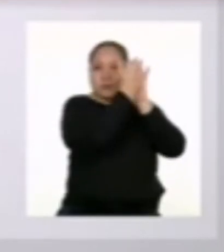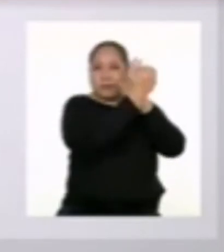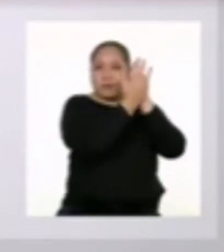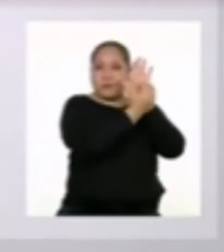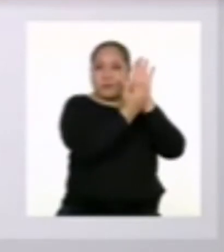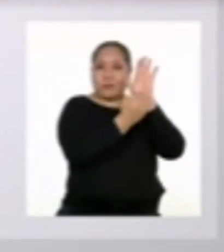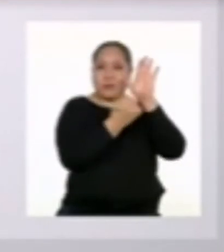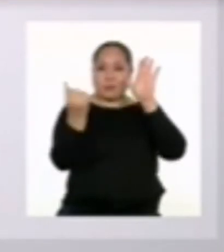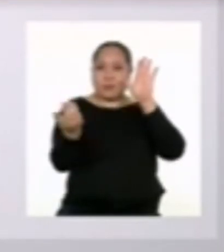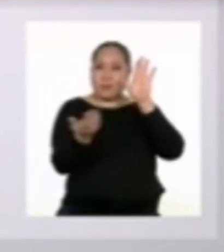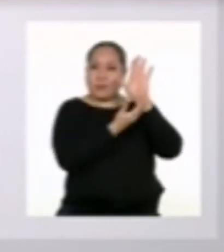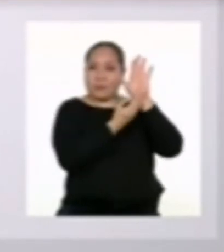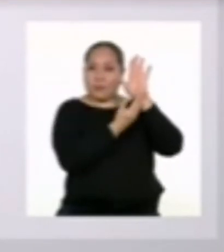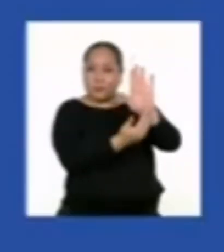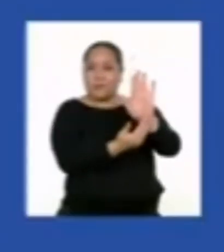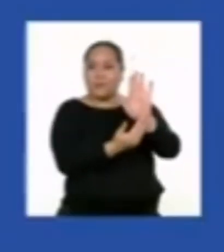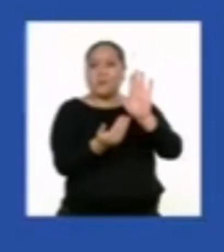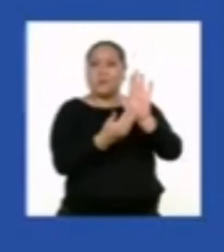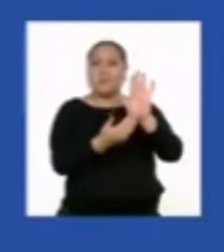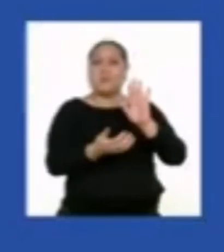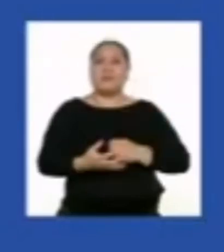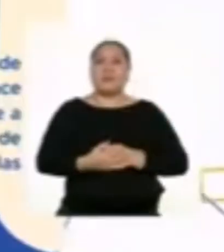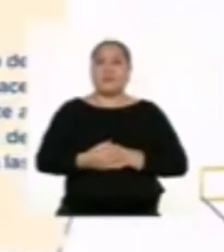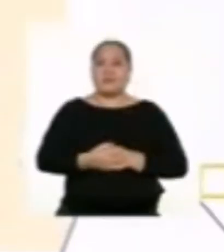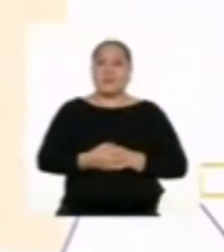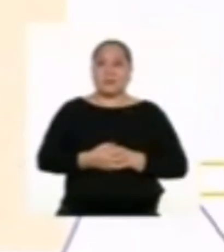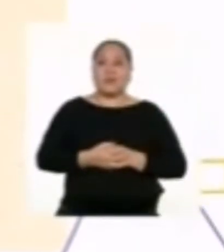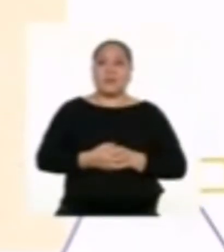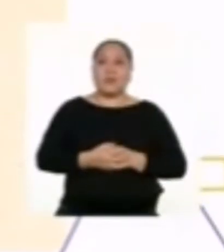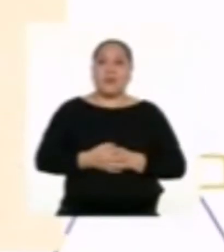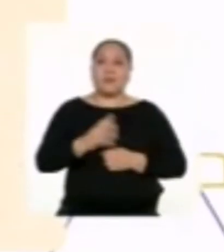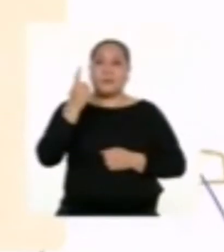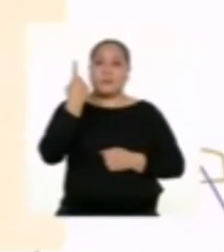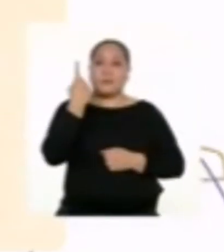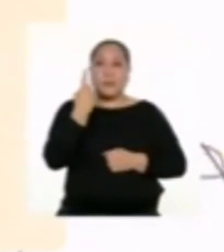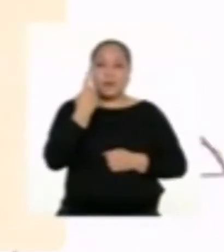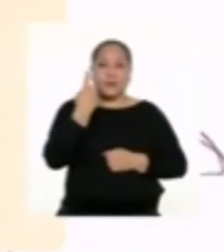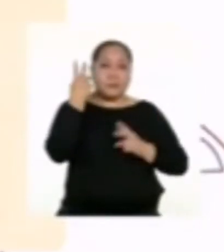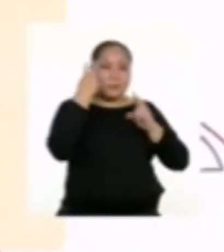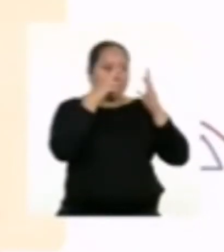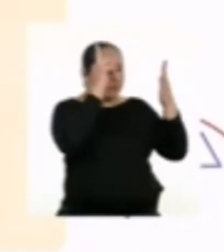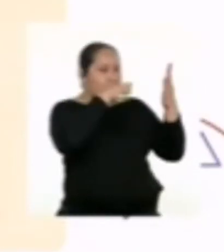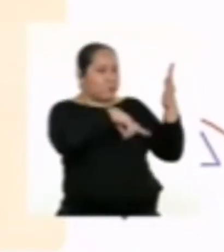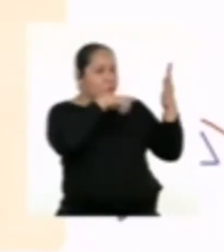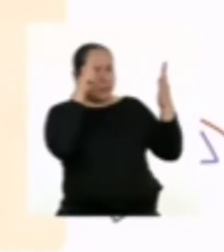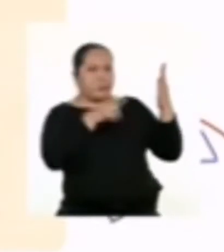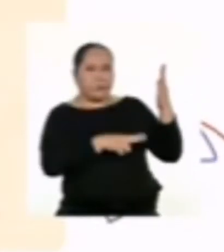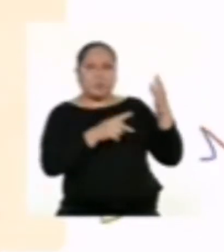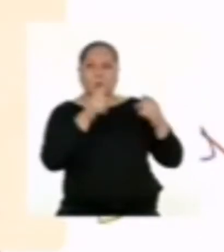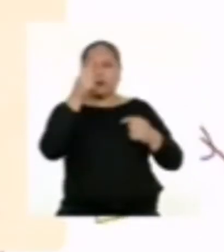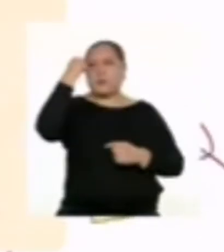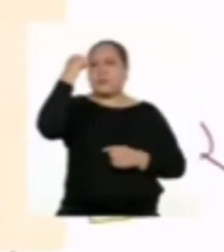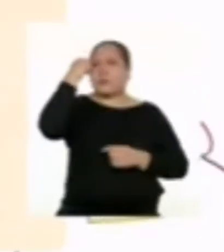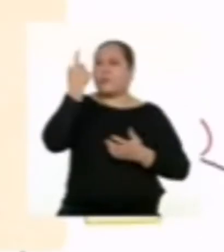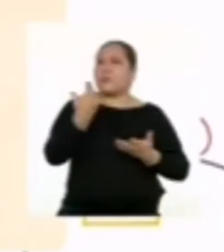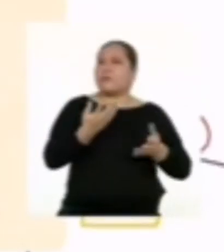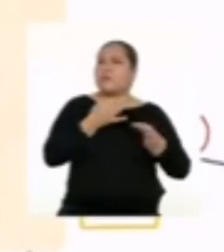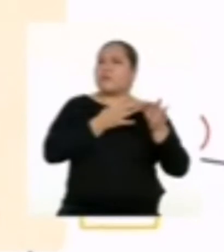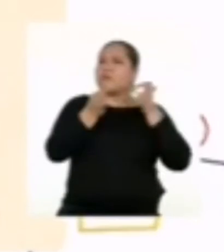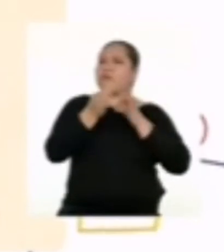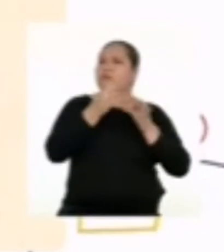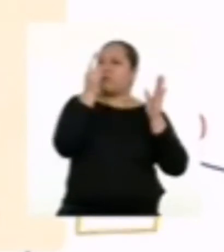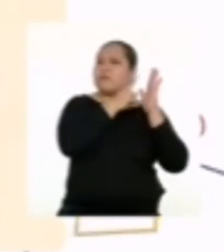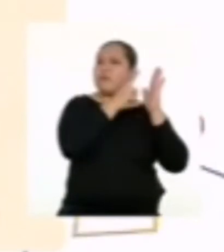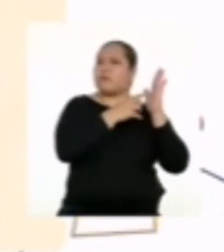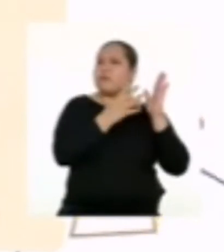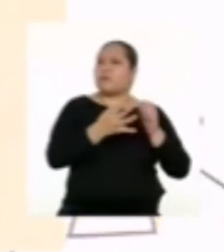el texto que traje para el programa de hoy. Con el primer vistazo que has realizado, ¿de qué crees que va a tratar